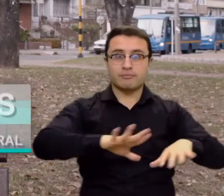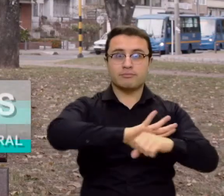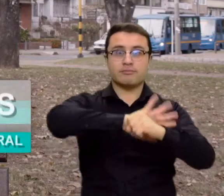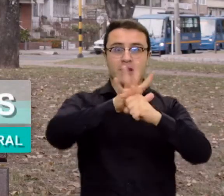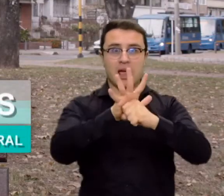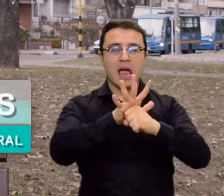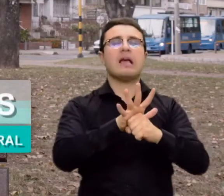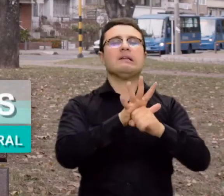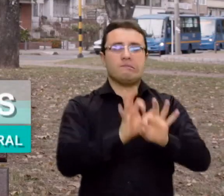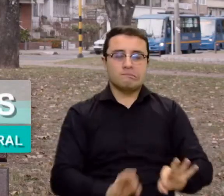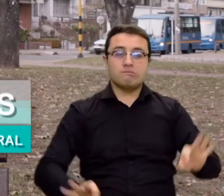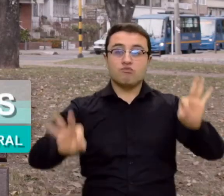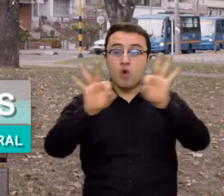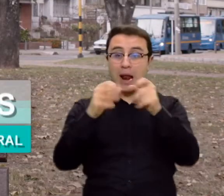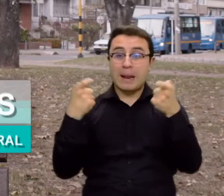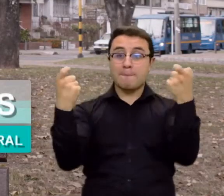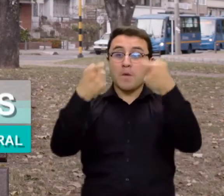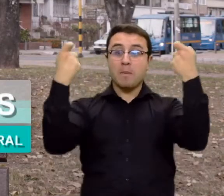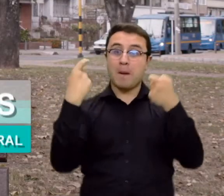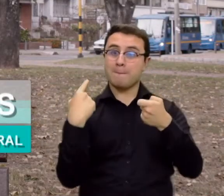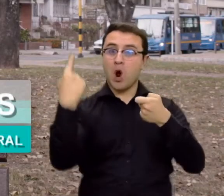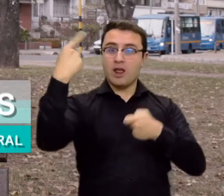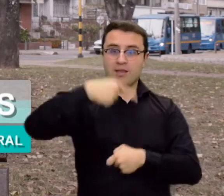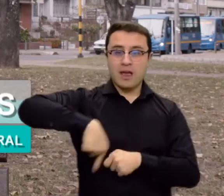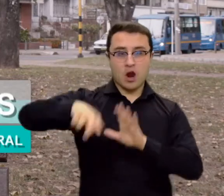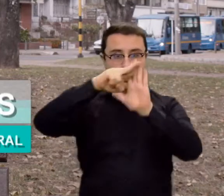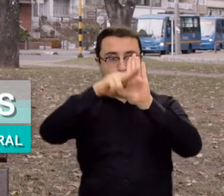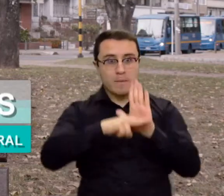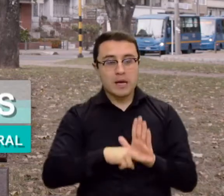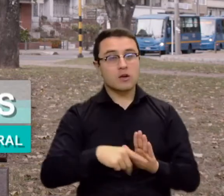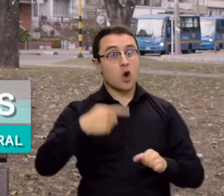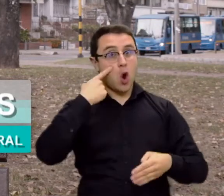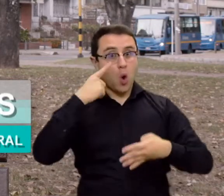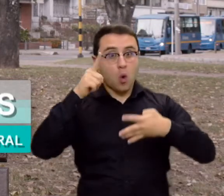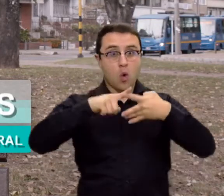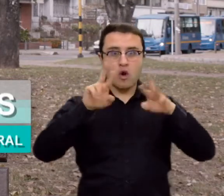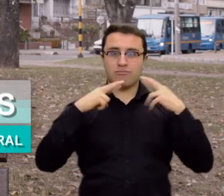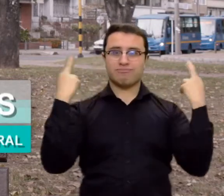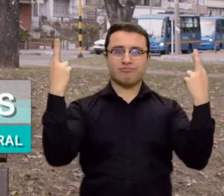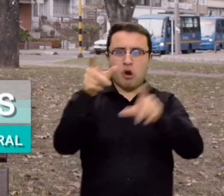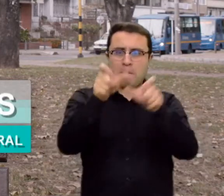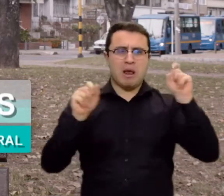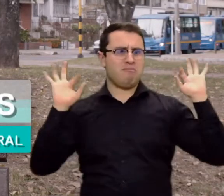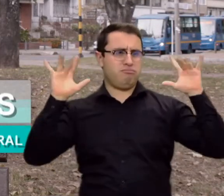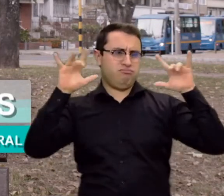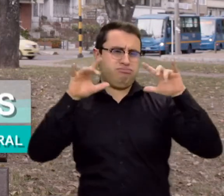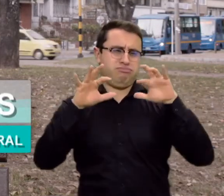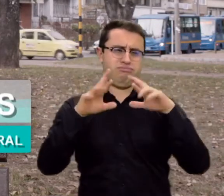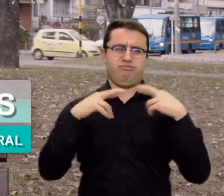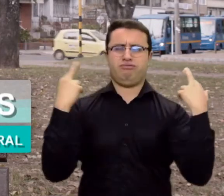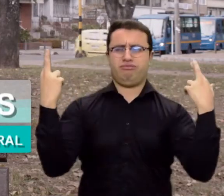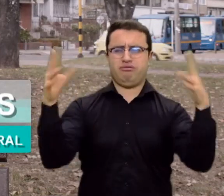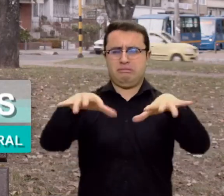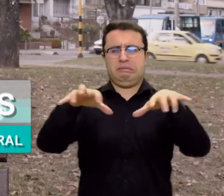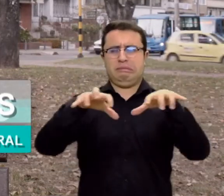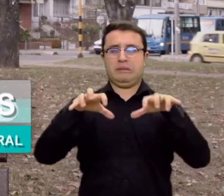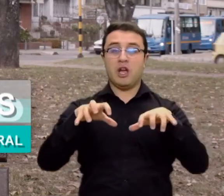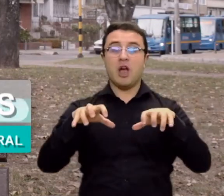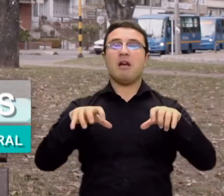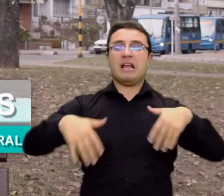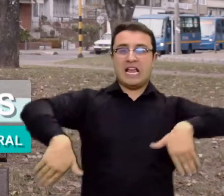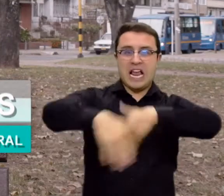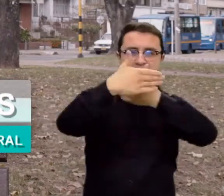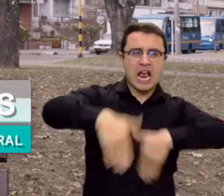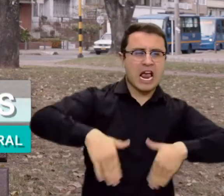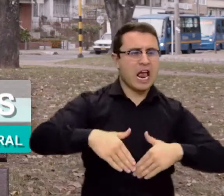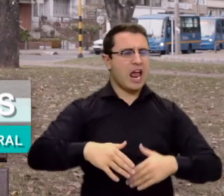y las campañas políticas tienen que tener en cuenta esas normas. Uno, no se pueden hacer reuniones multitudinarias, no se pueden